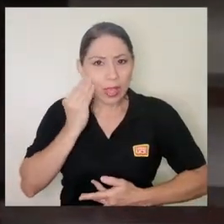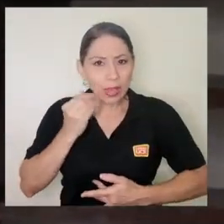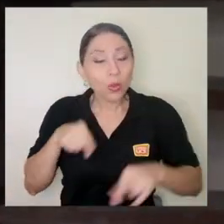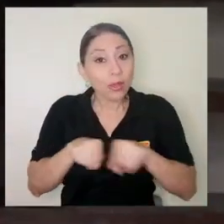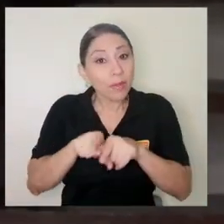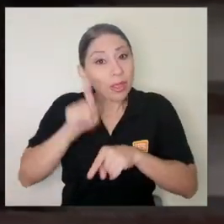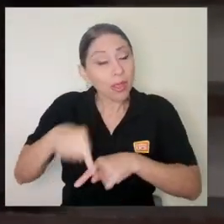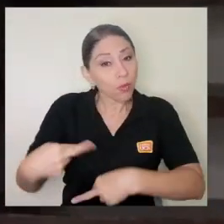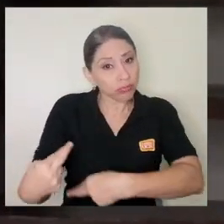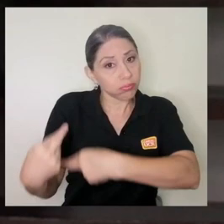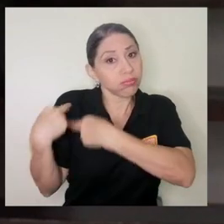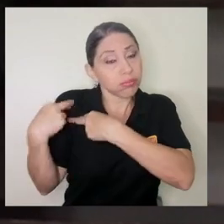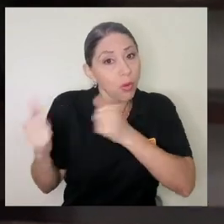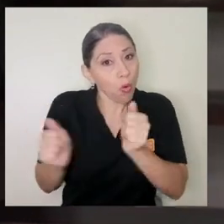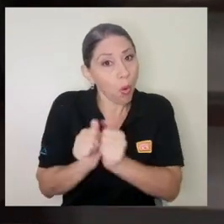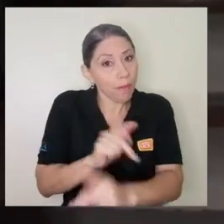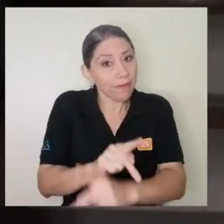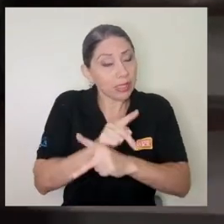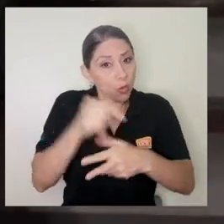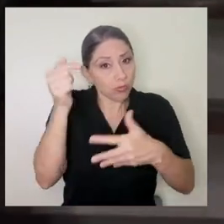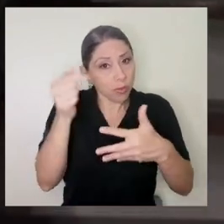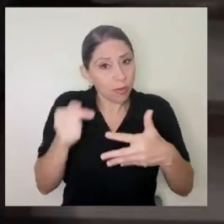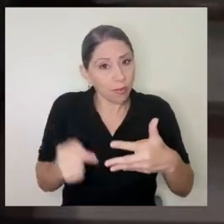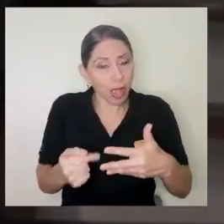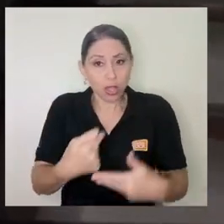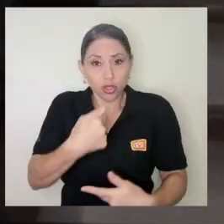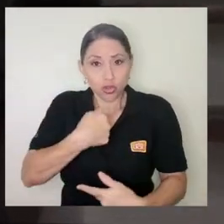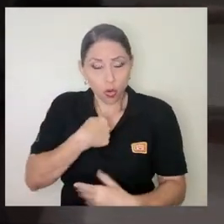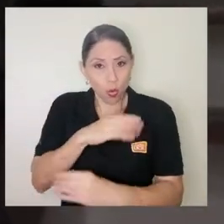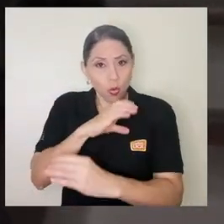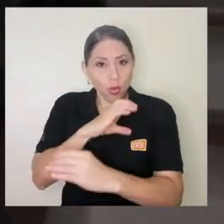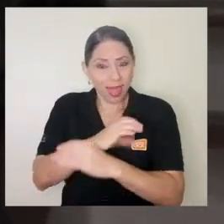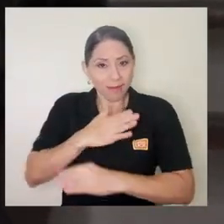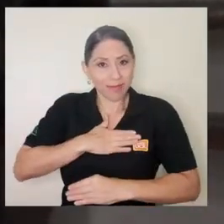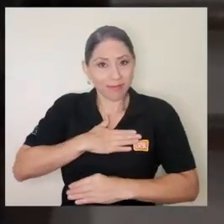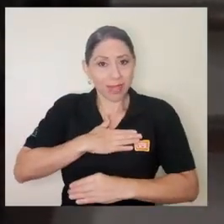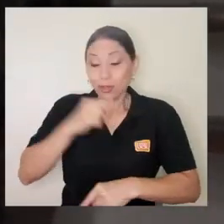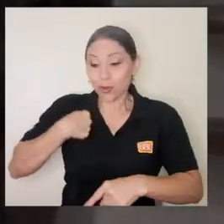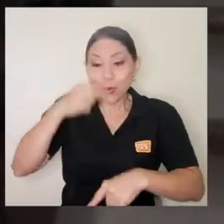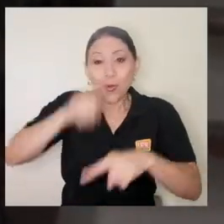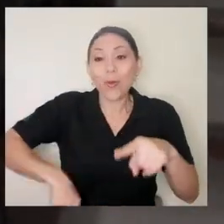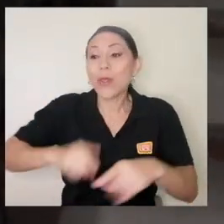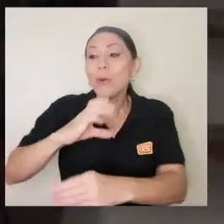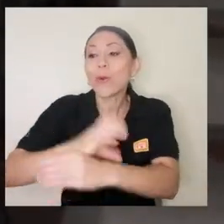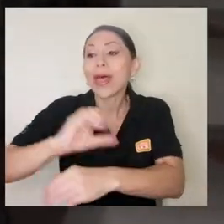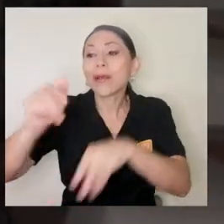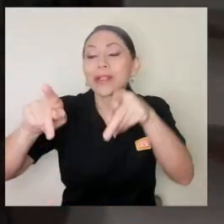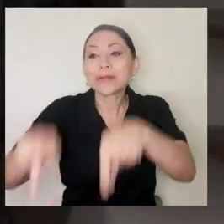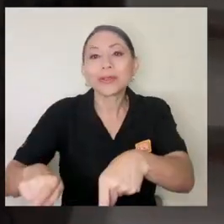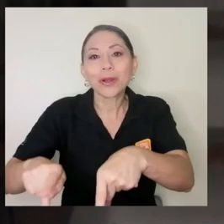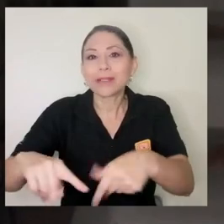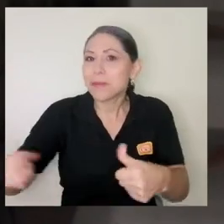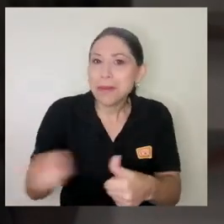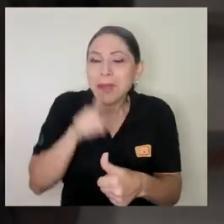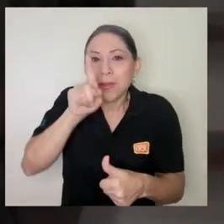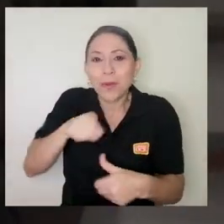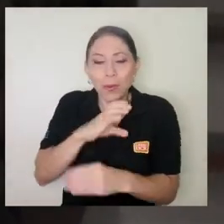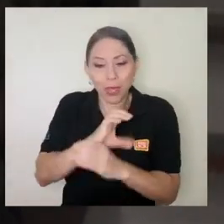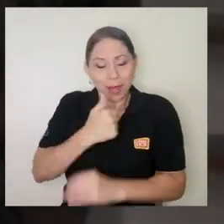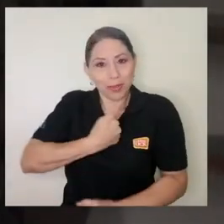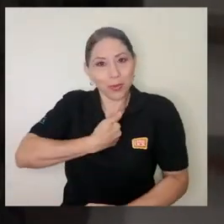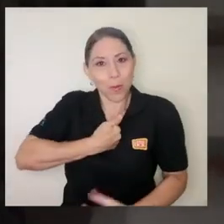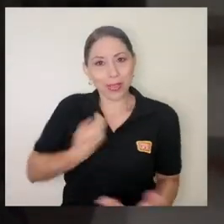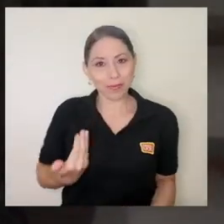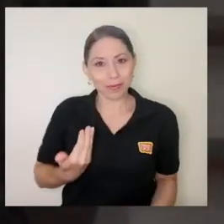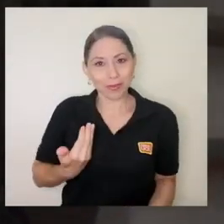de ser responsable con las medidas de prevención yo cuidarme porque no hay forma de cuidar a otros si yo no me cuido primero es decir si yo no me